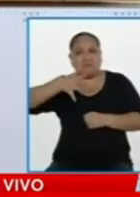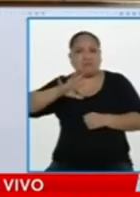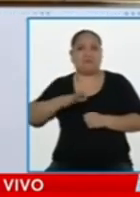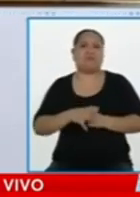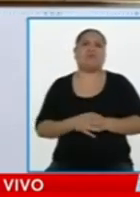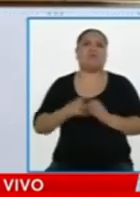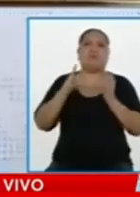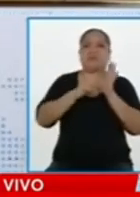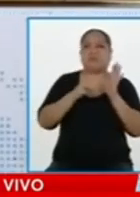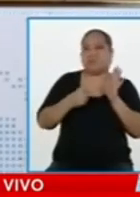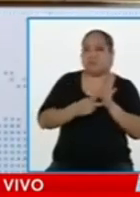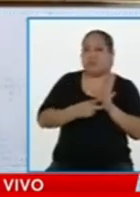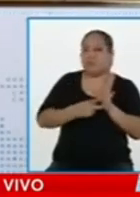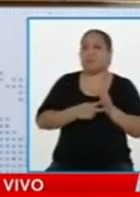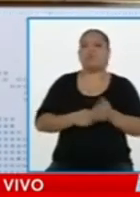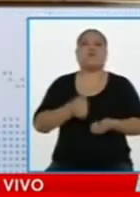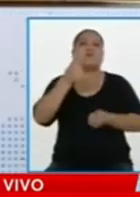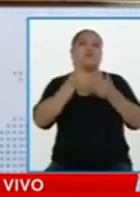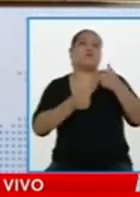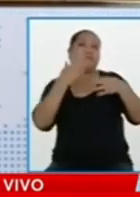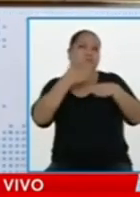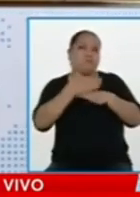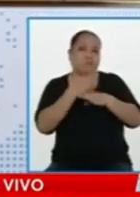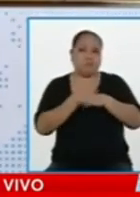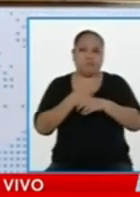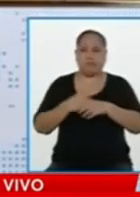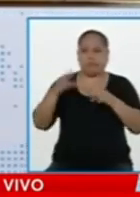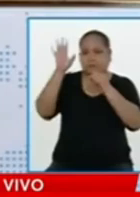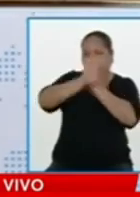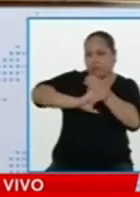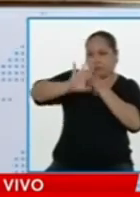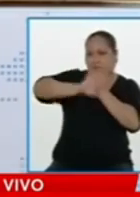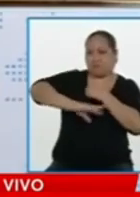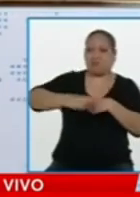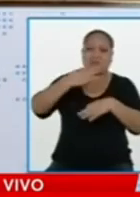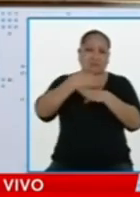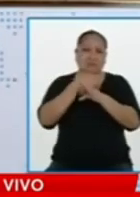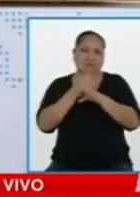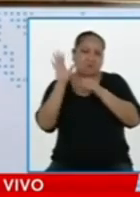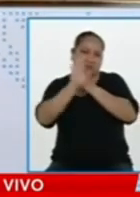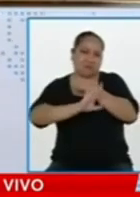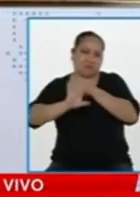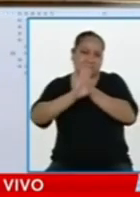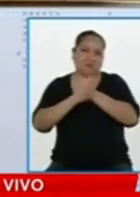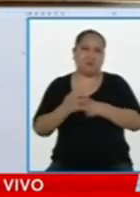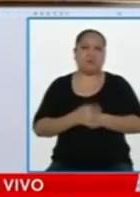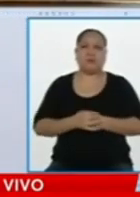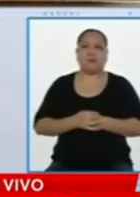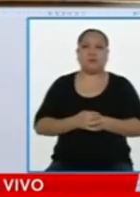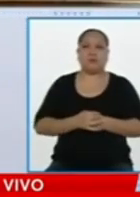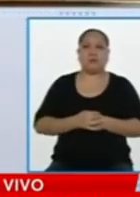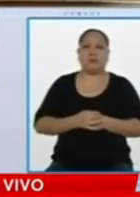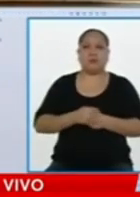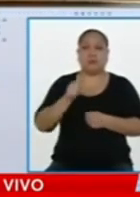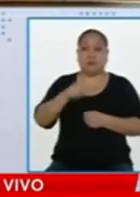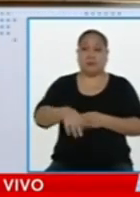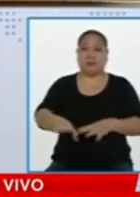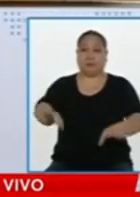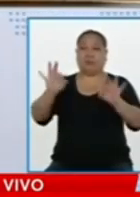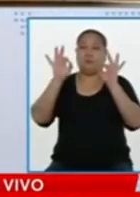para hacernos creer que estas medidas que están repitiendo nos van a sacar de los problemas.